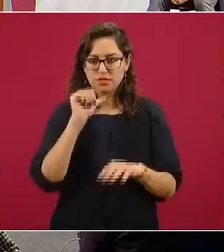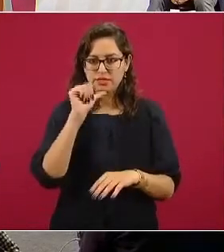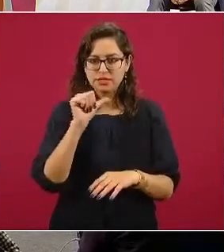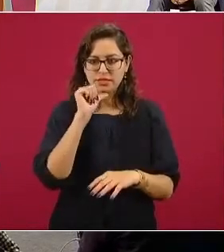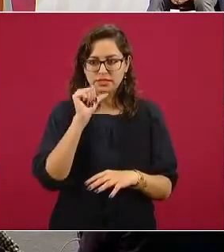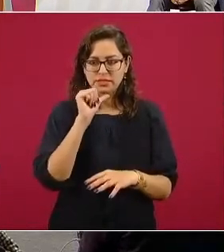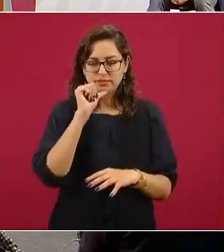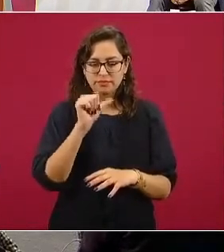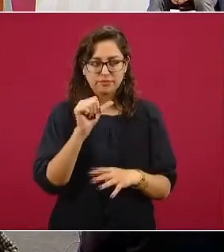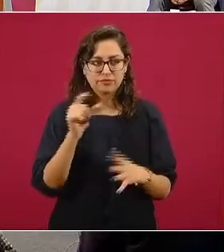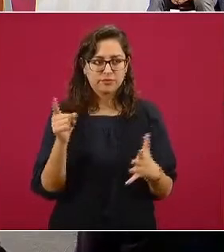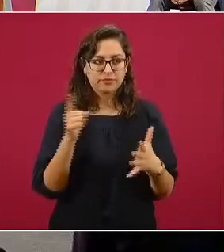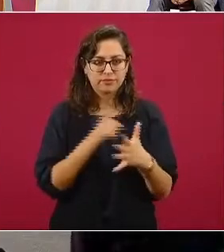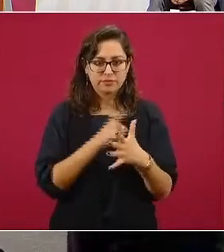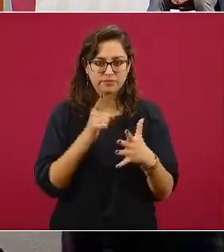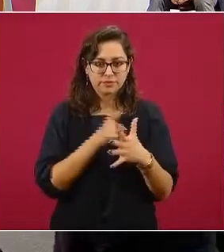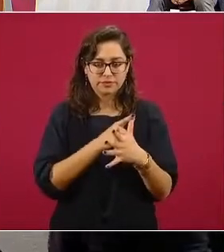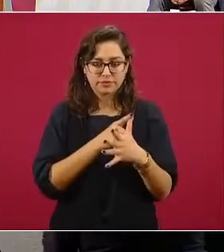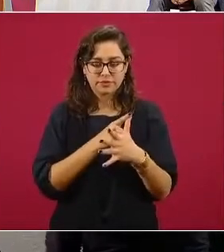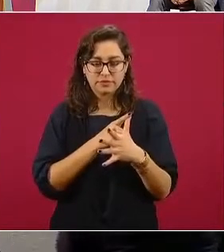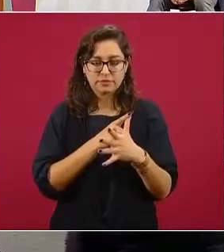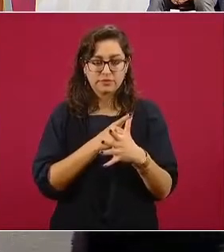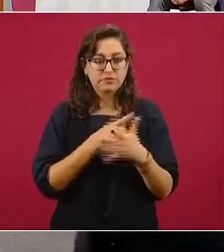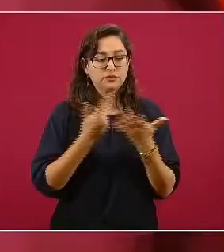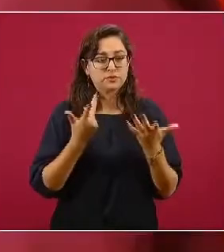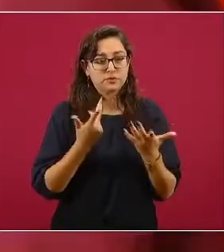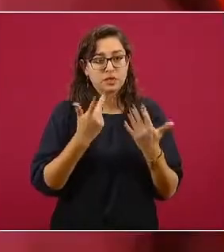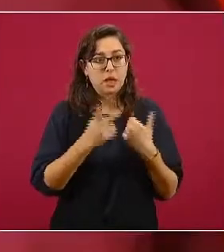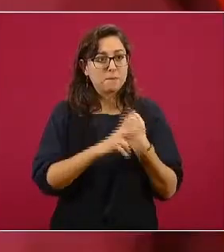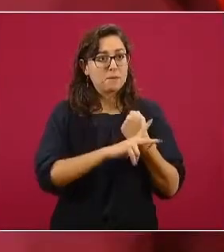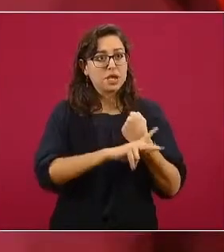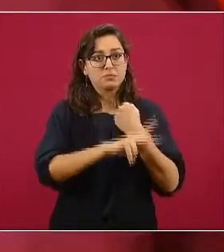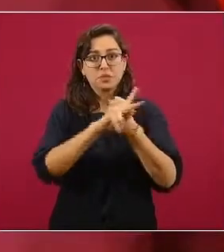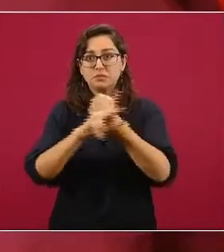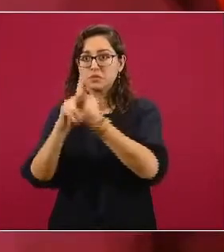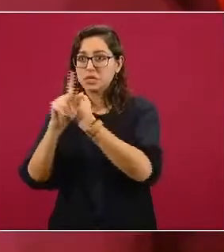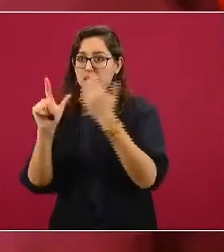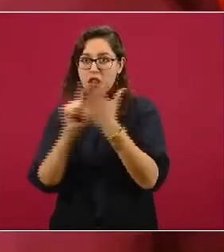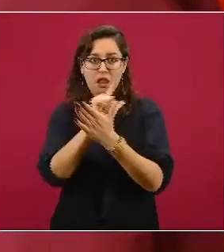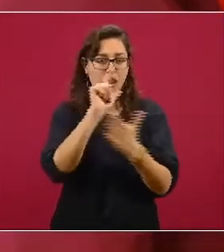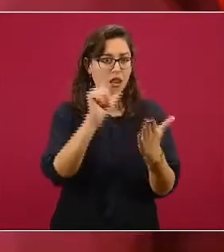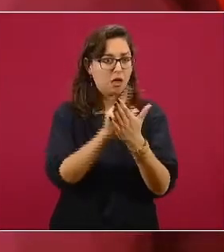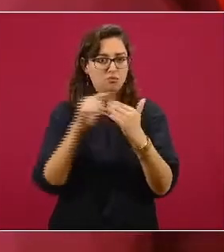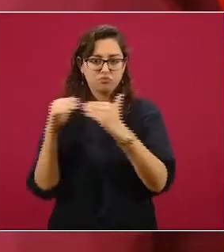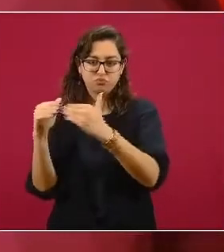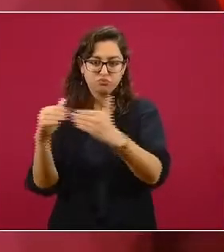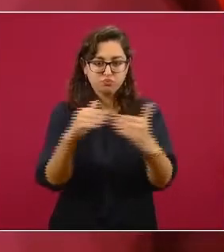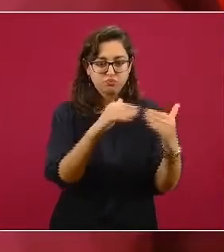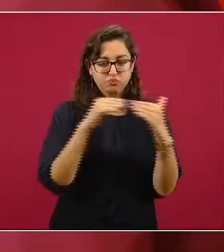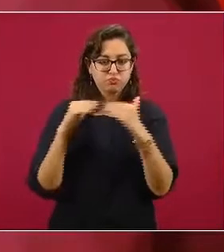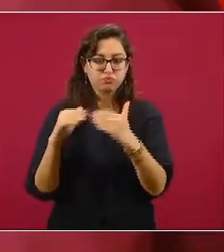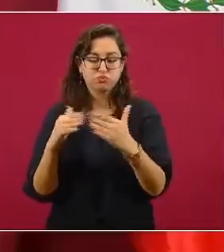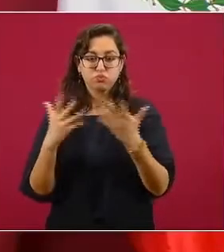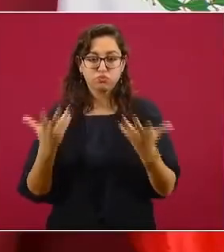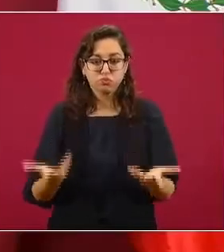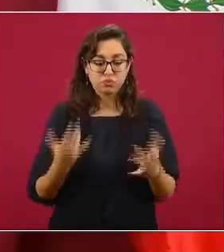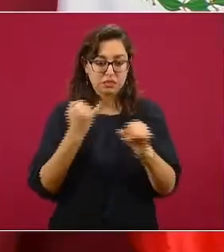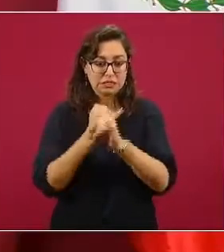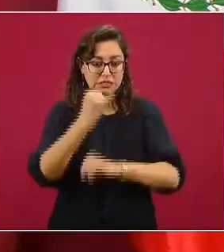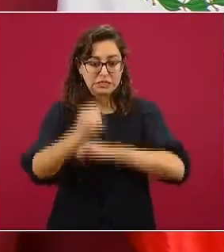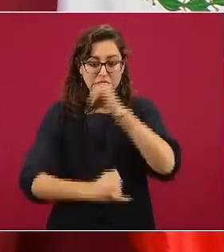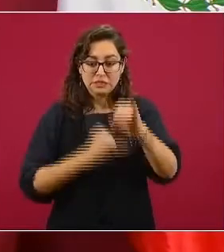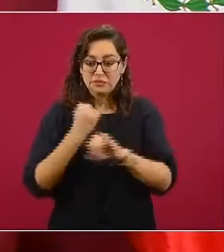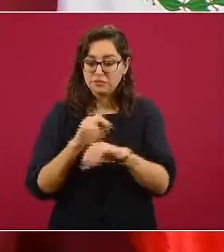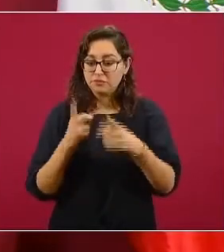la igualdad jurídica de los estados, la cooperación internacional para el desarrollo,